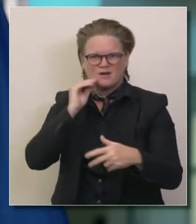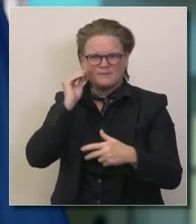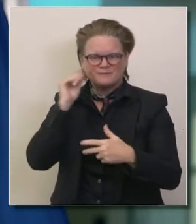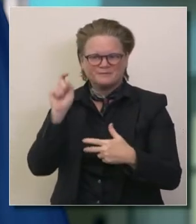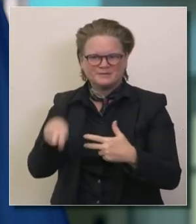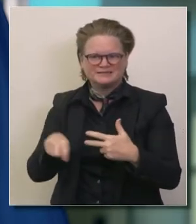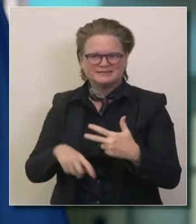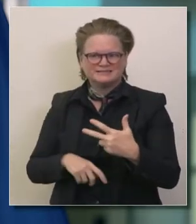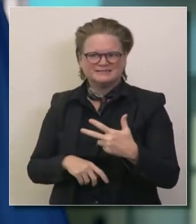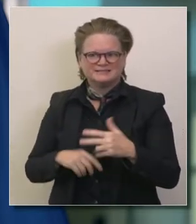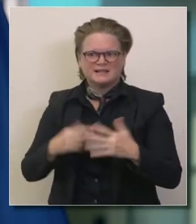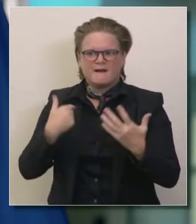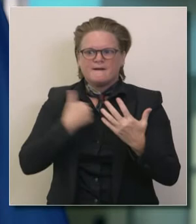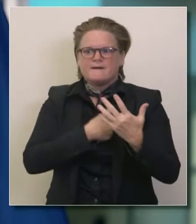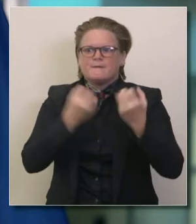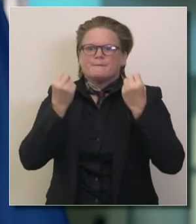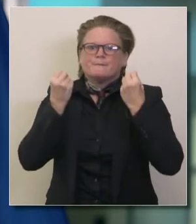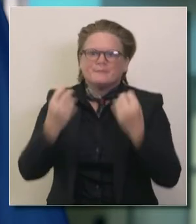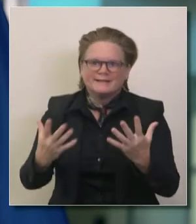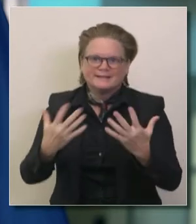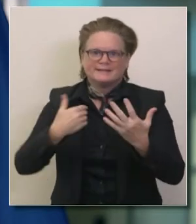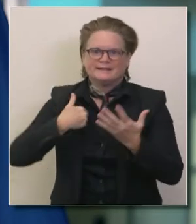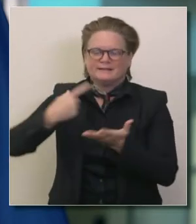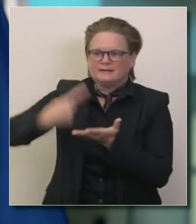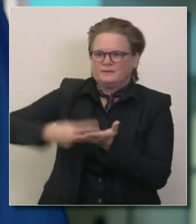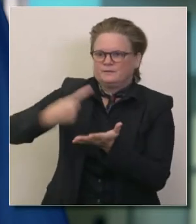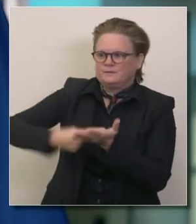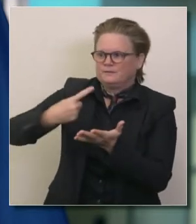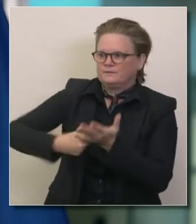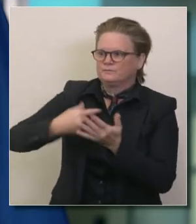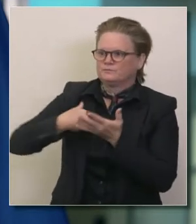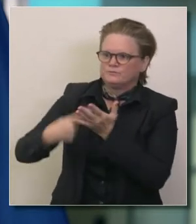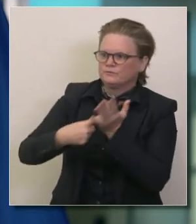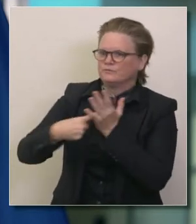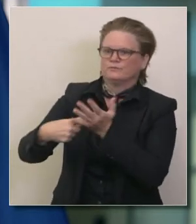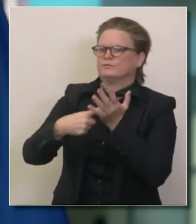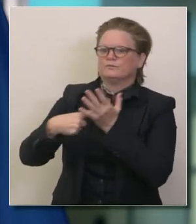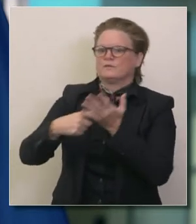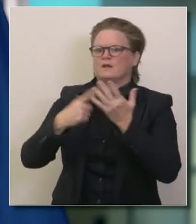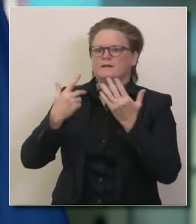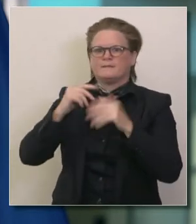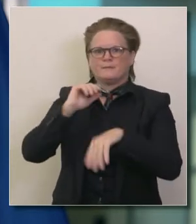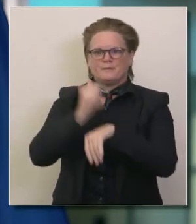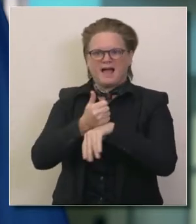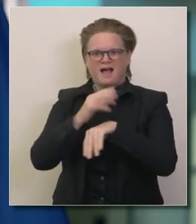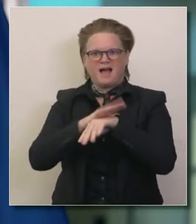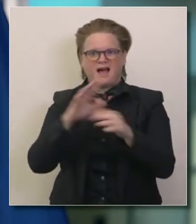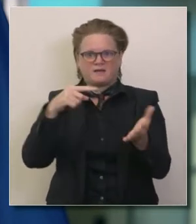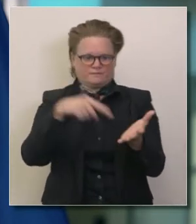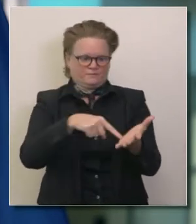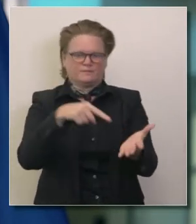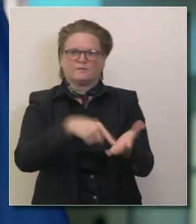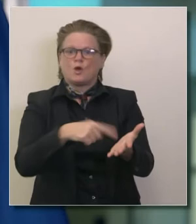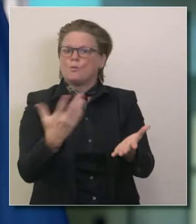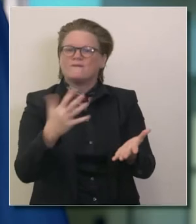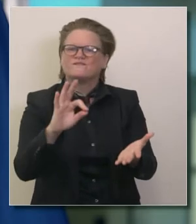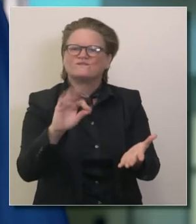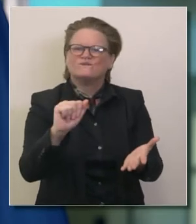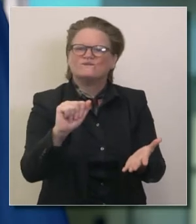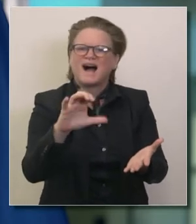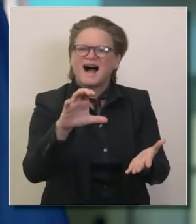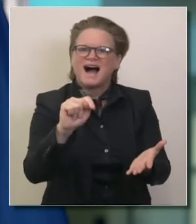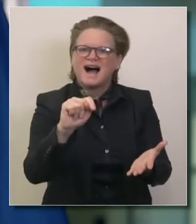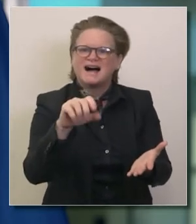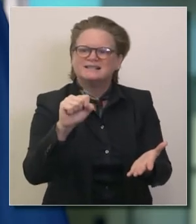tenido le puedo asegurar que hemos tenido muchas y hemos estado difundiendo esto en base a los hechos los hechos son los que